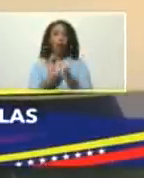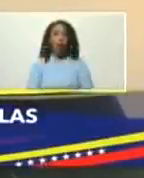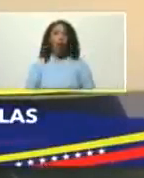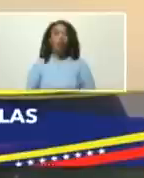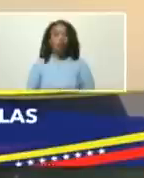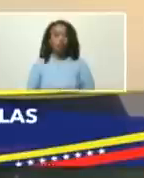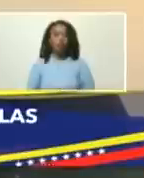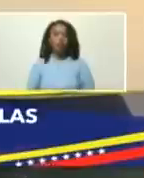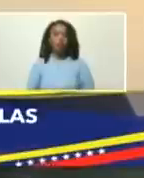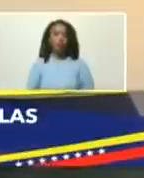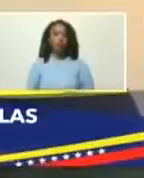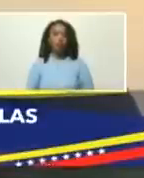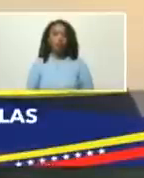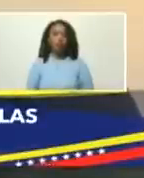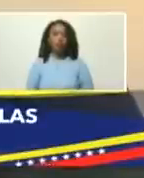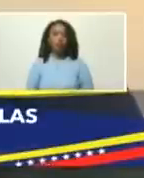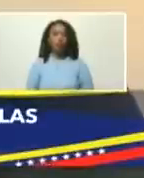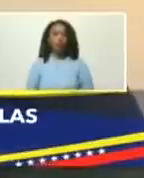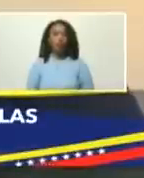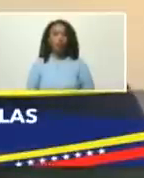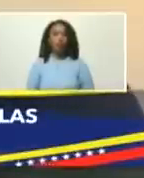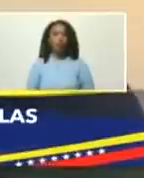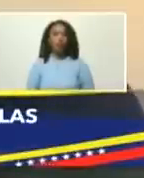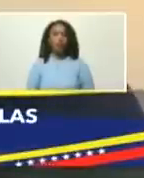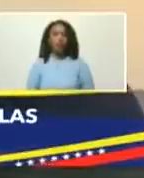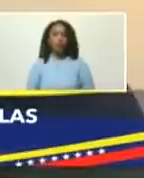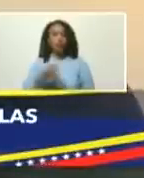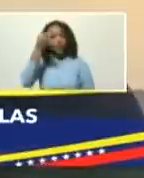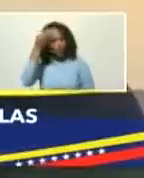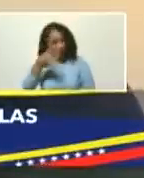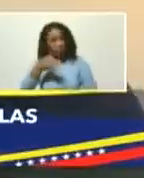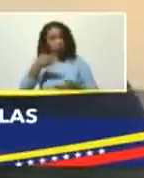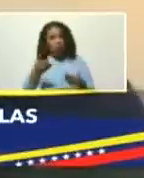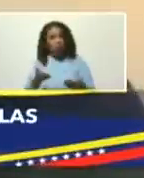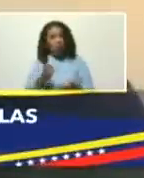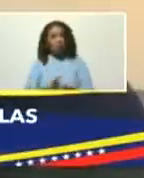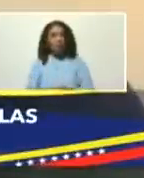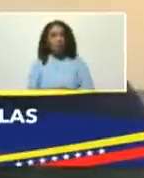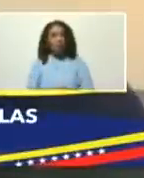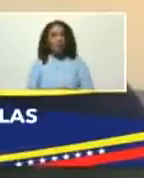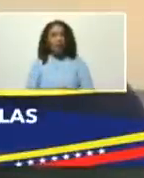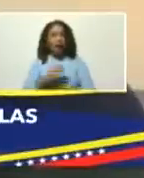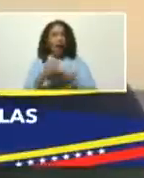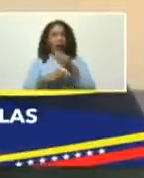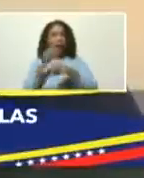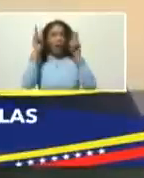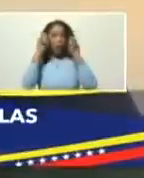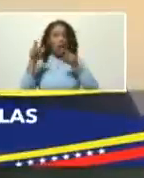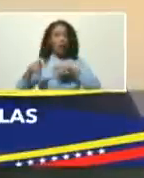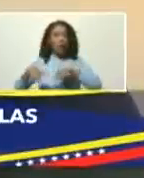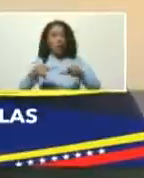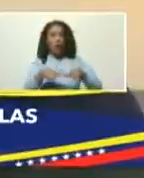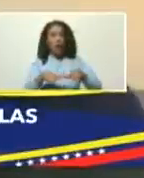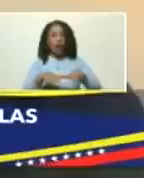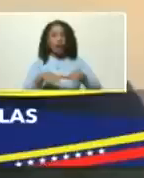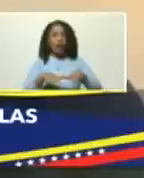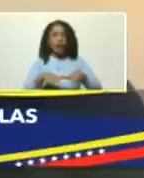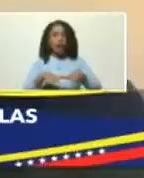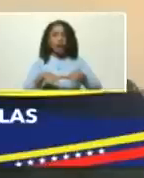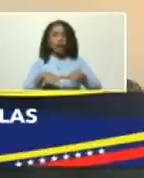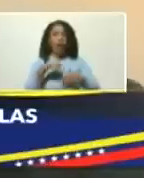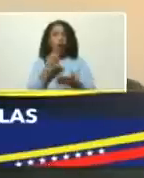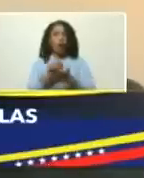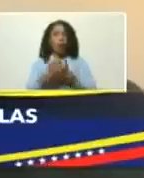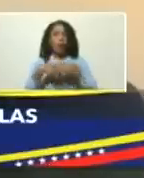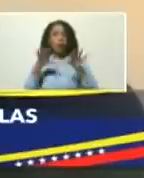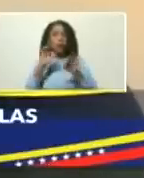creemos de que con la creación de las zonas especiales le